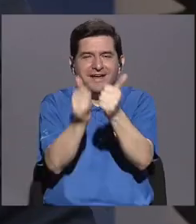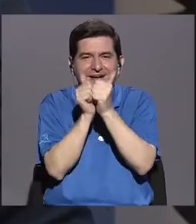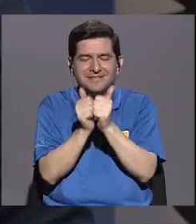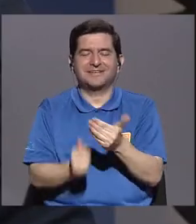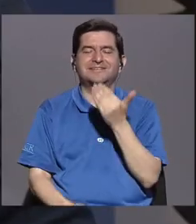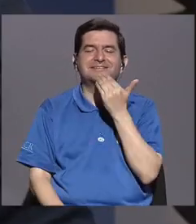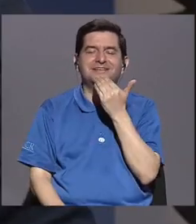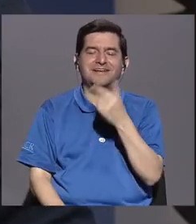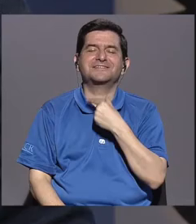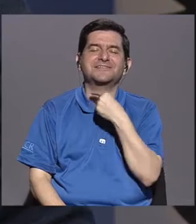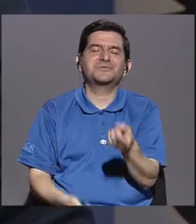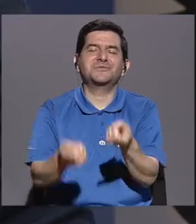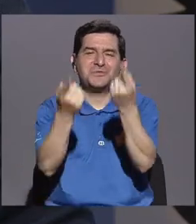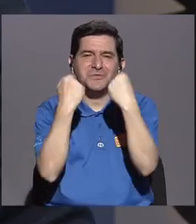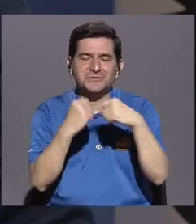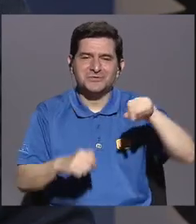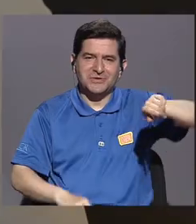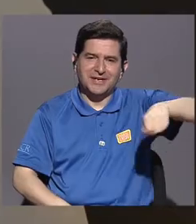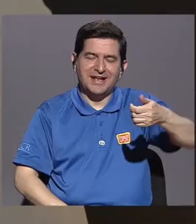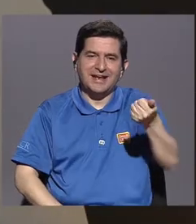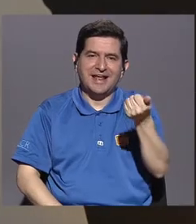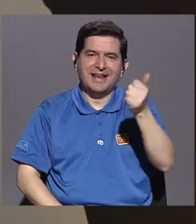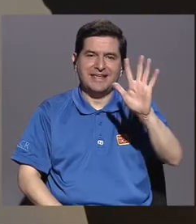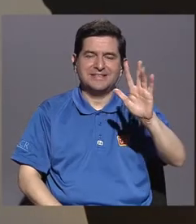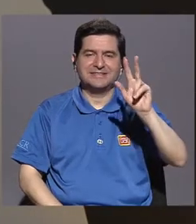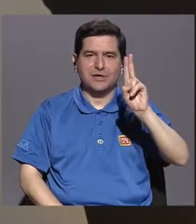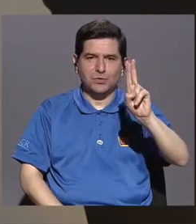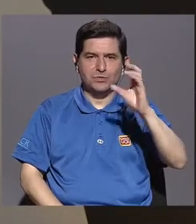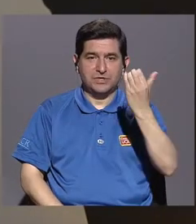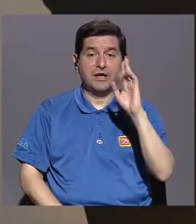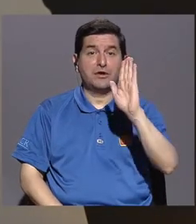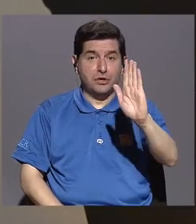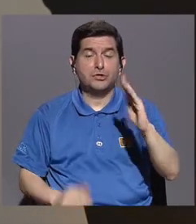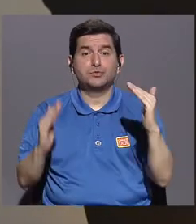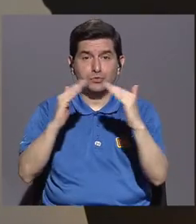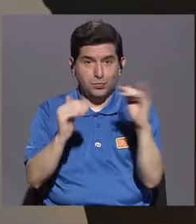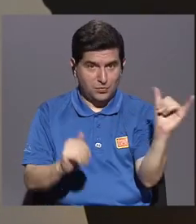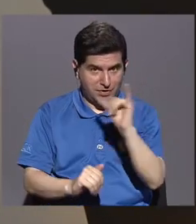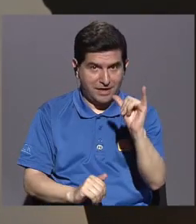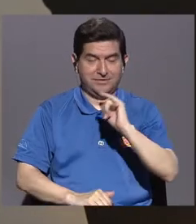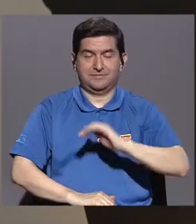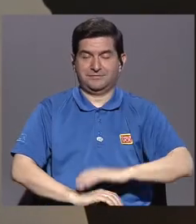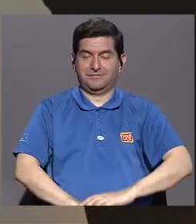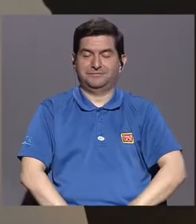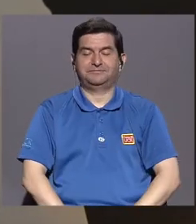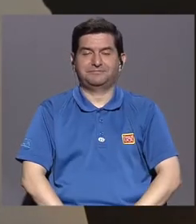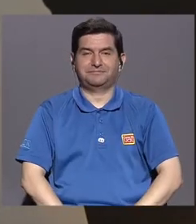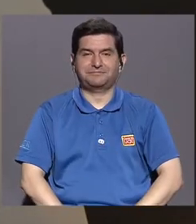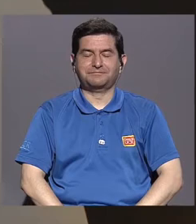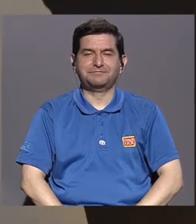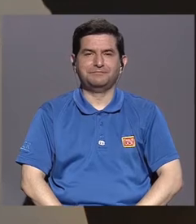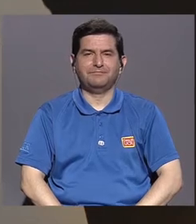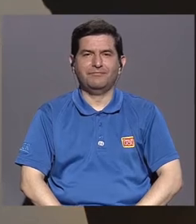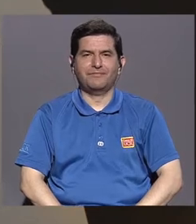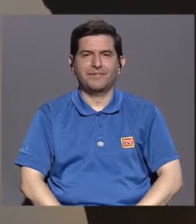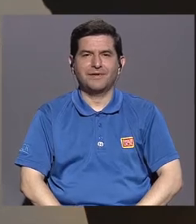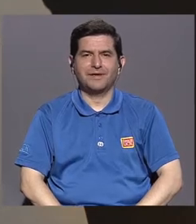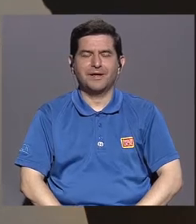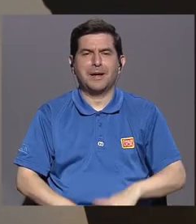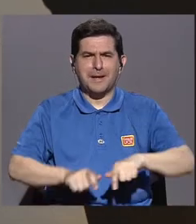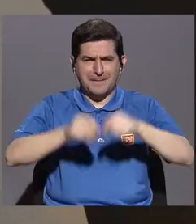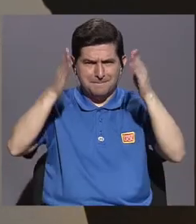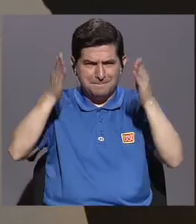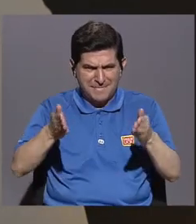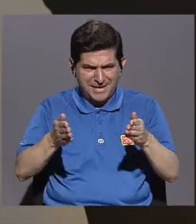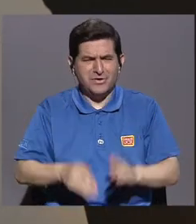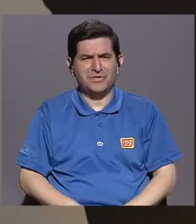gracias César, un placer estar acá en Canal 15 UCR. Que es tu casa también. Así es, así es. Alberto, ¿cómo acaba un periodista de